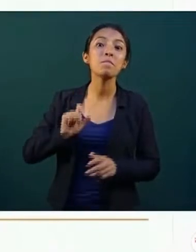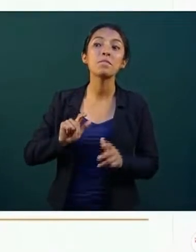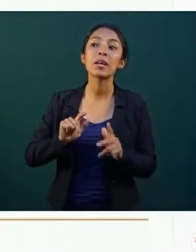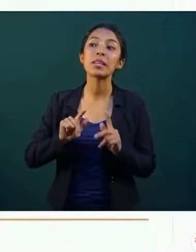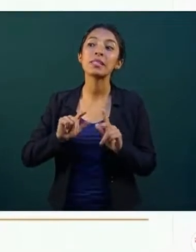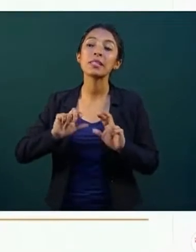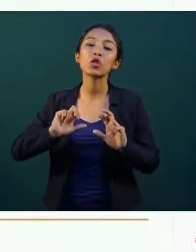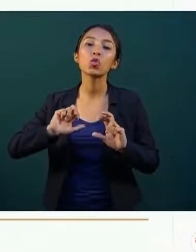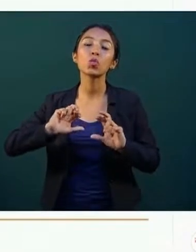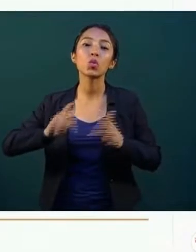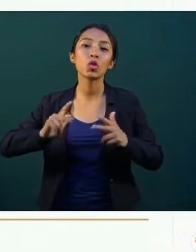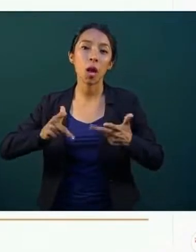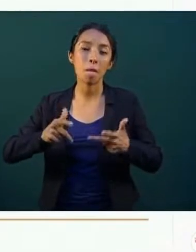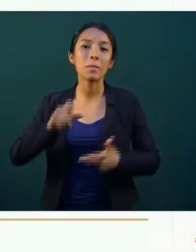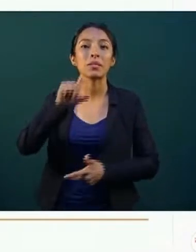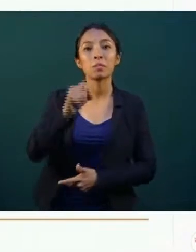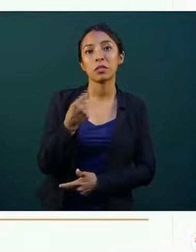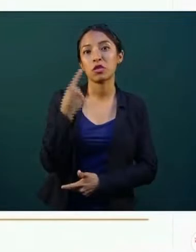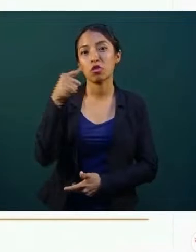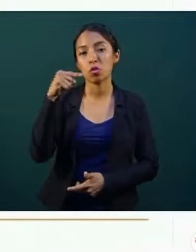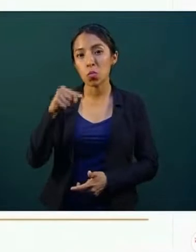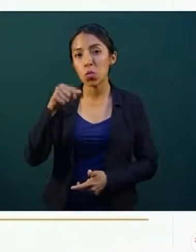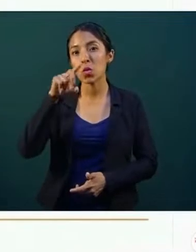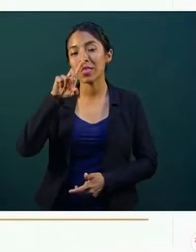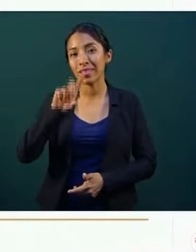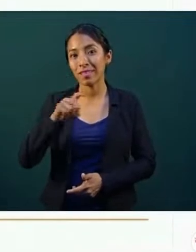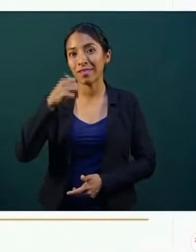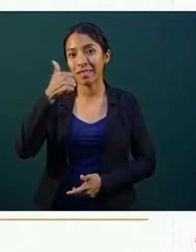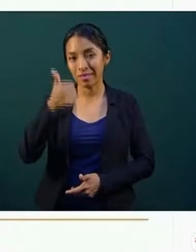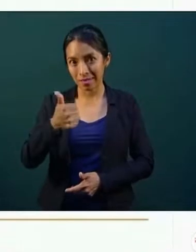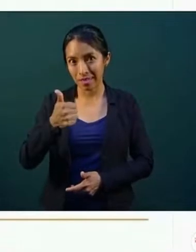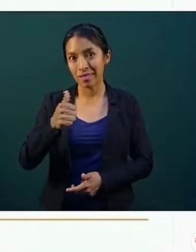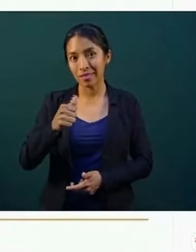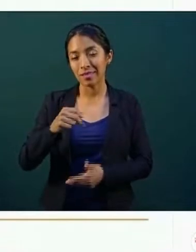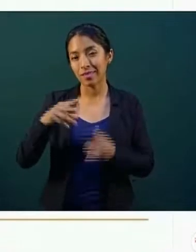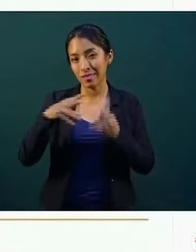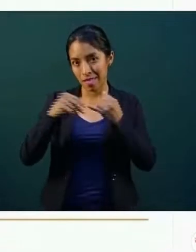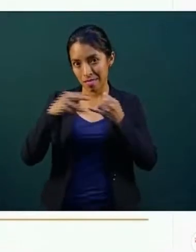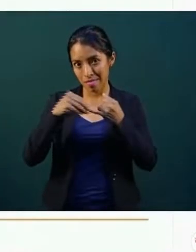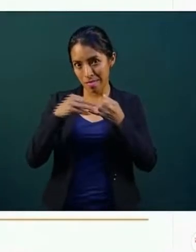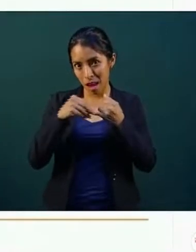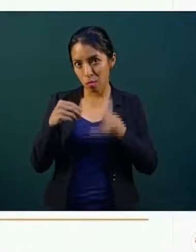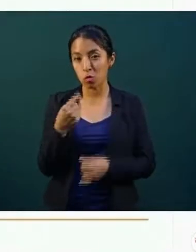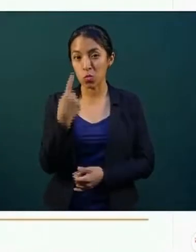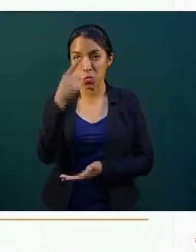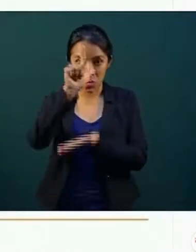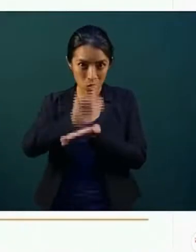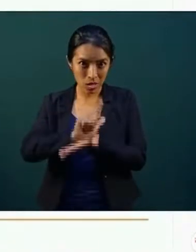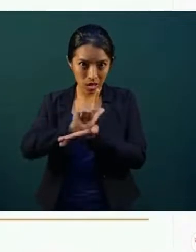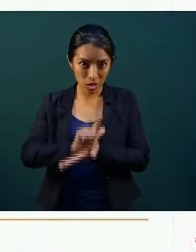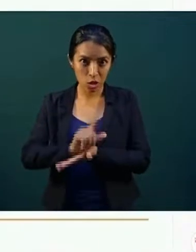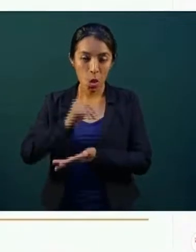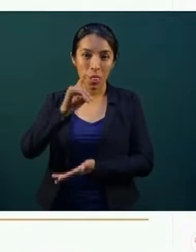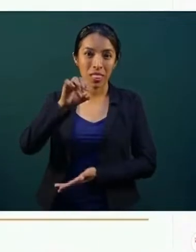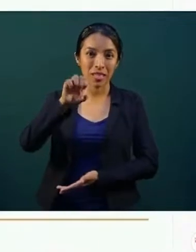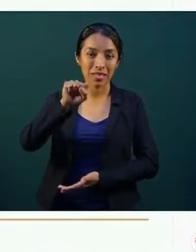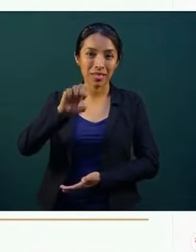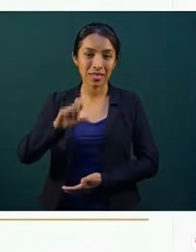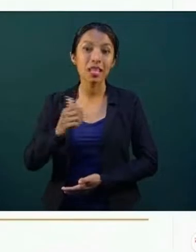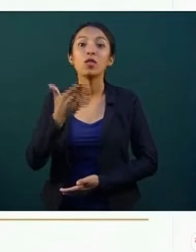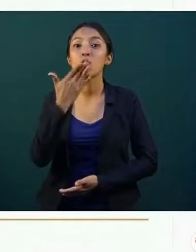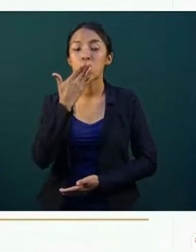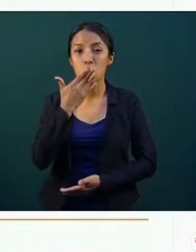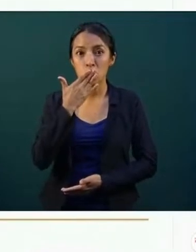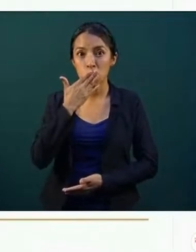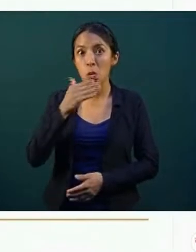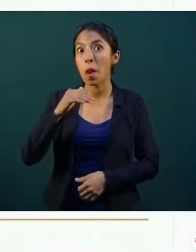con un precio de 21 pesos con 36 centavos por litro. En el diésel, Sonora registra de nuevo cuenta